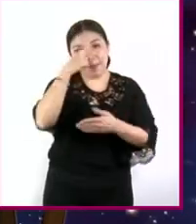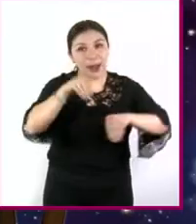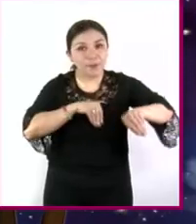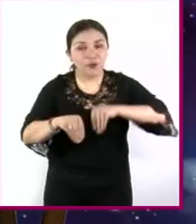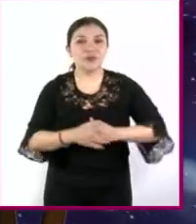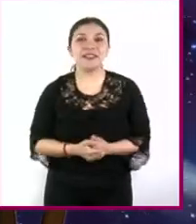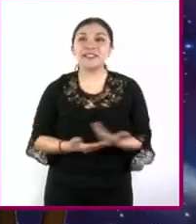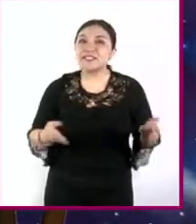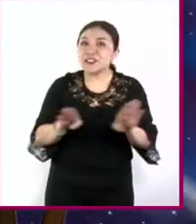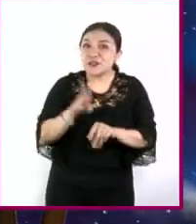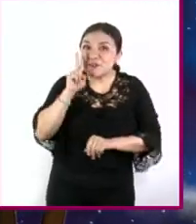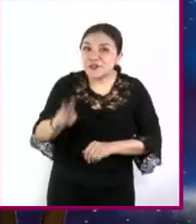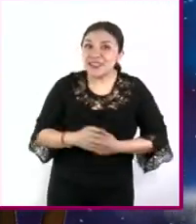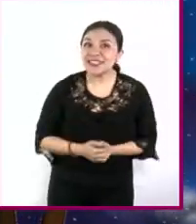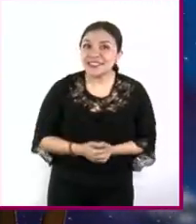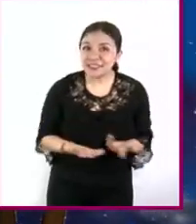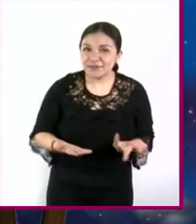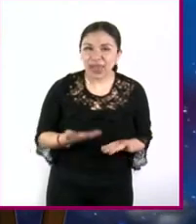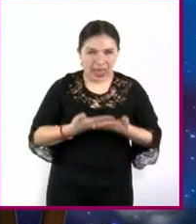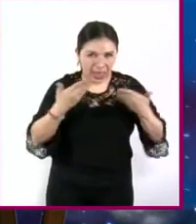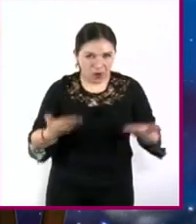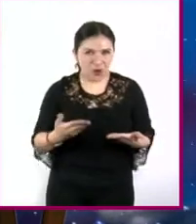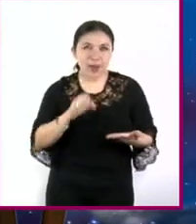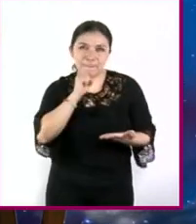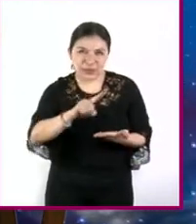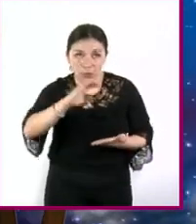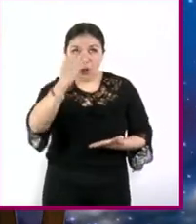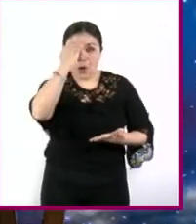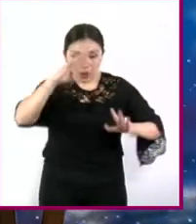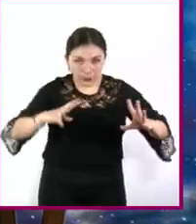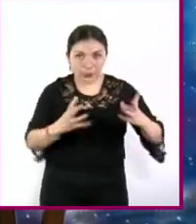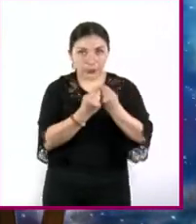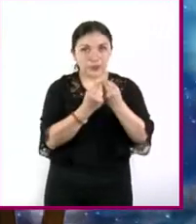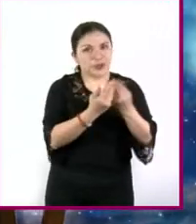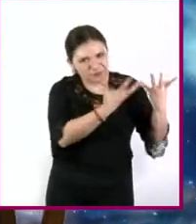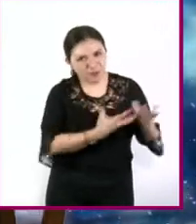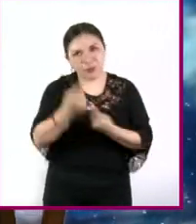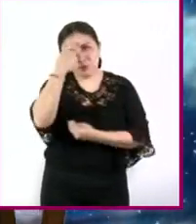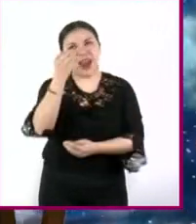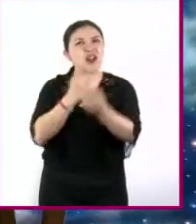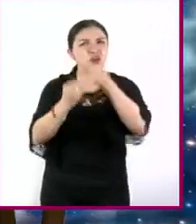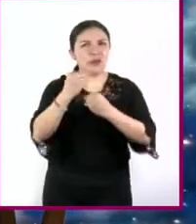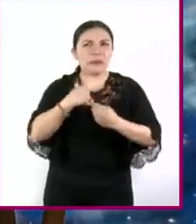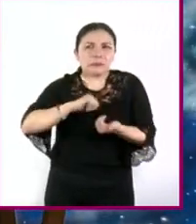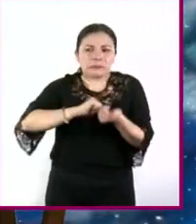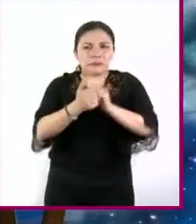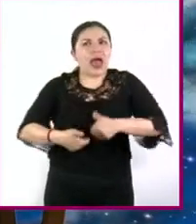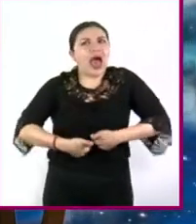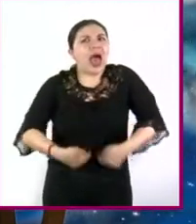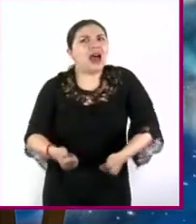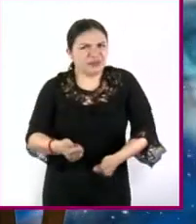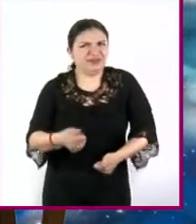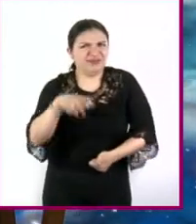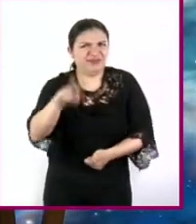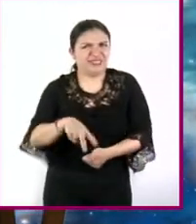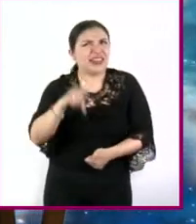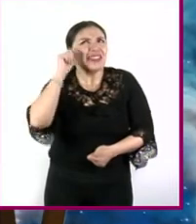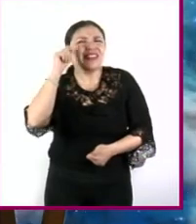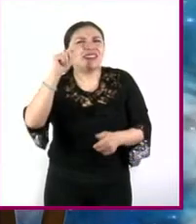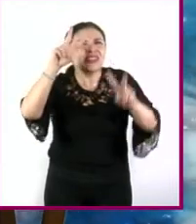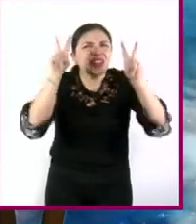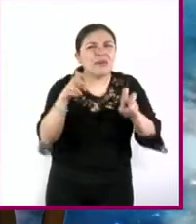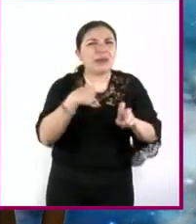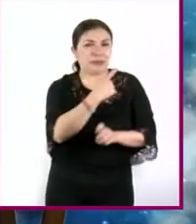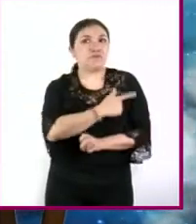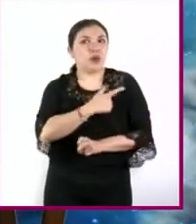¿Qué te parece, Mati? Si llevamos toda nuestra materia a comer algo A mí me da hambre cuando aprendo y más cuando son temas que me